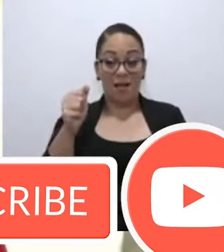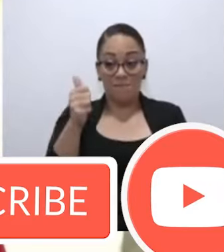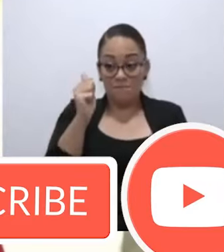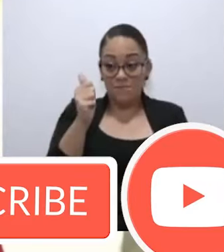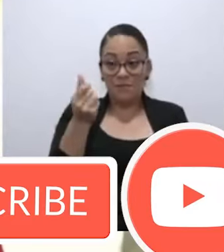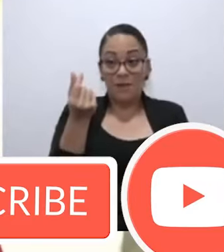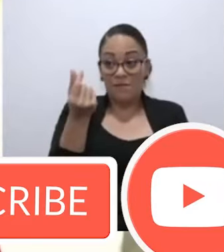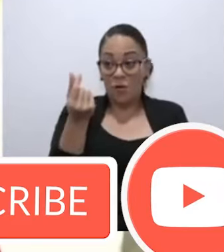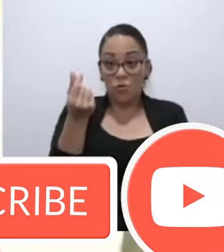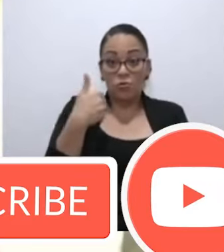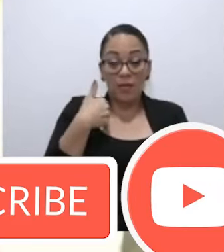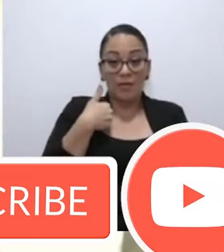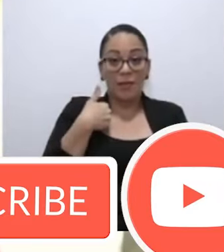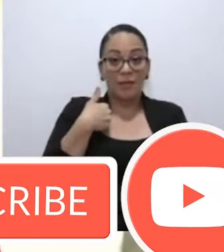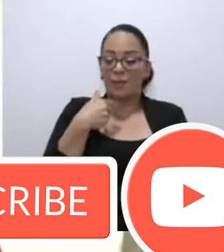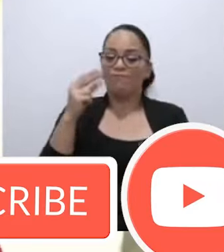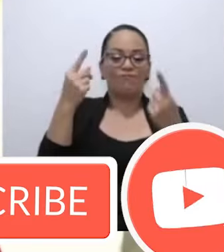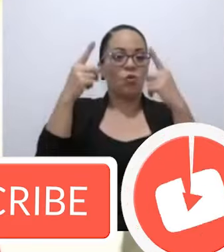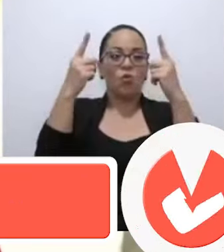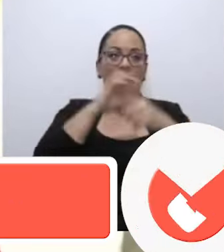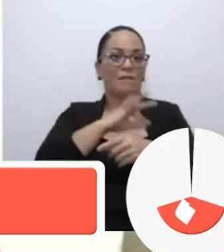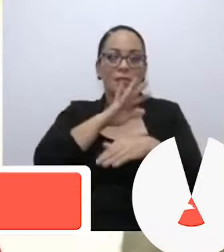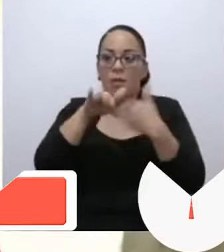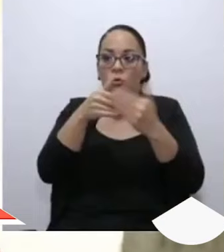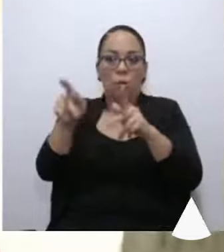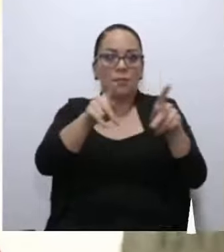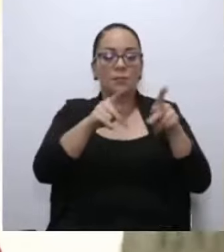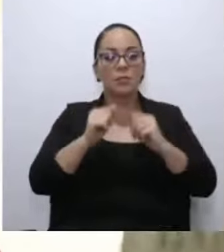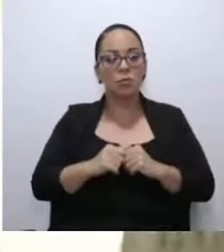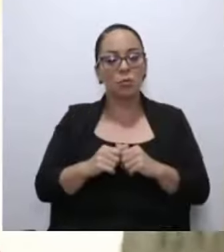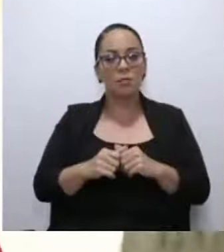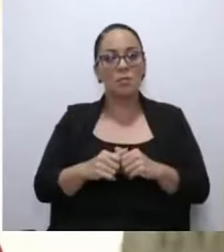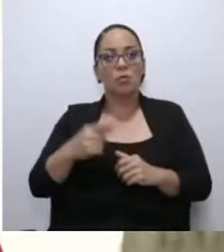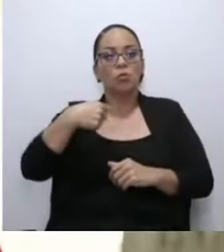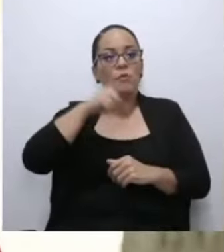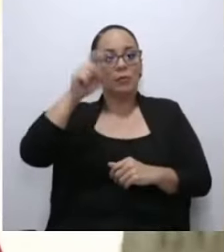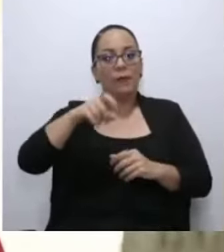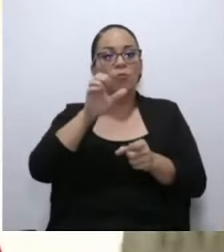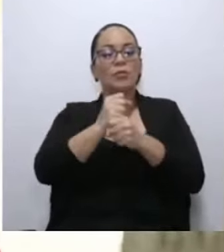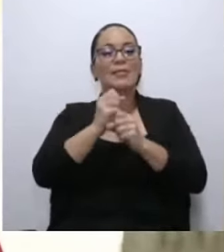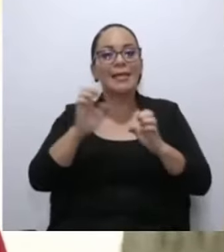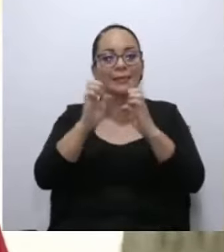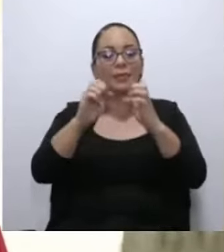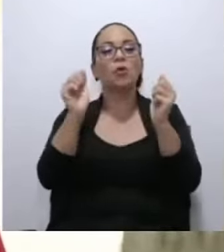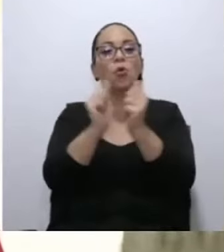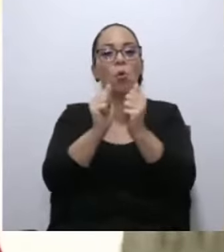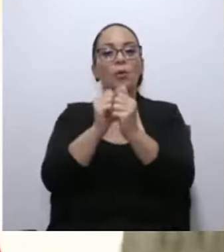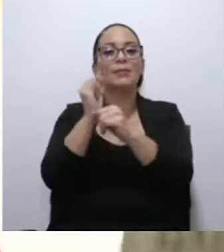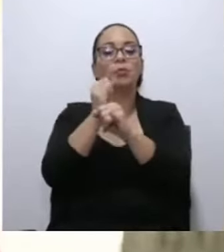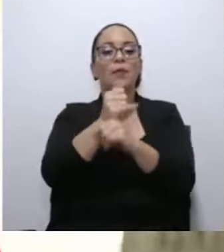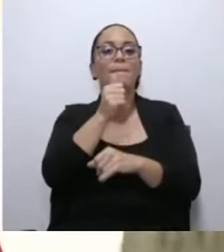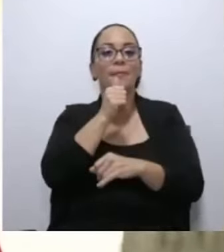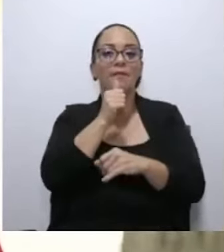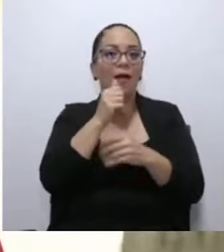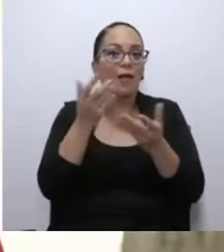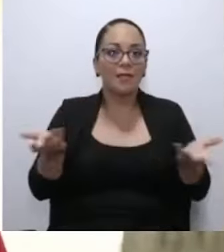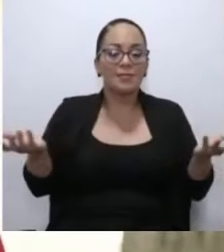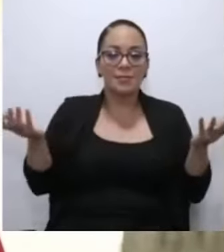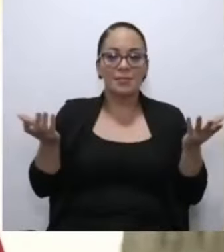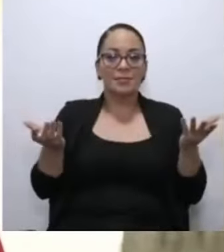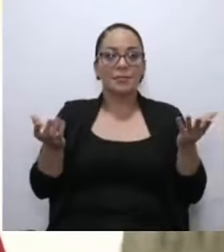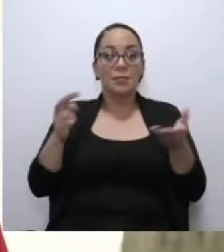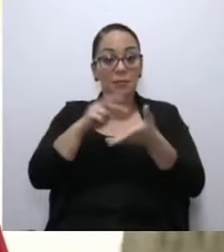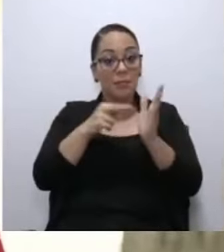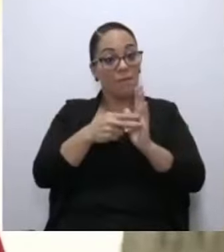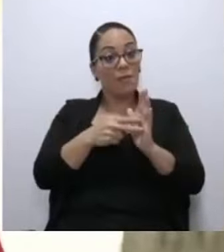vamos a llegarle a toda la población, nosotros tenemos que generar estrategias con el sector privado y eso no es privatizar la caja,